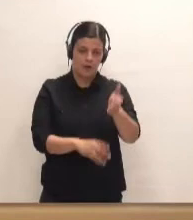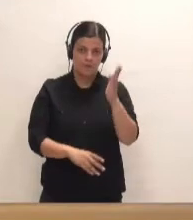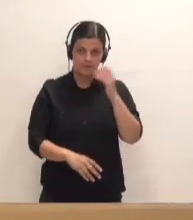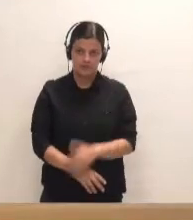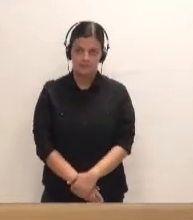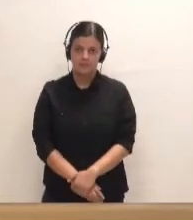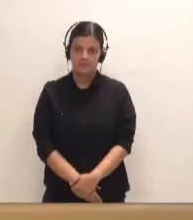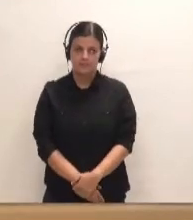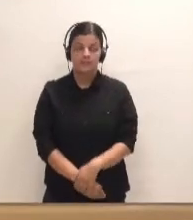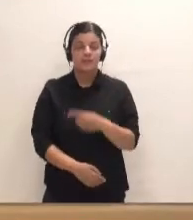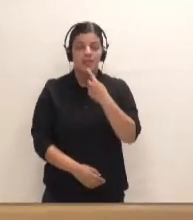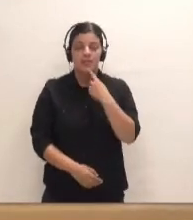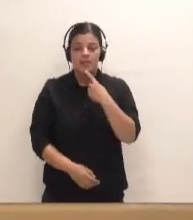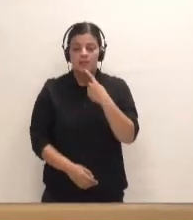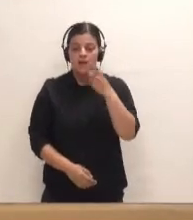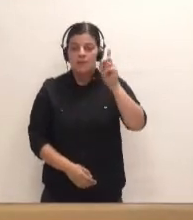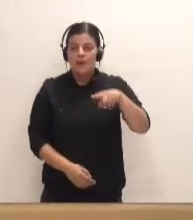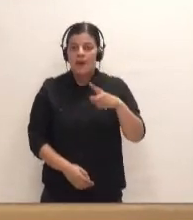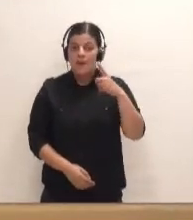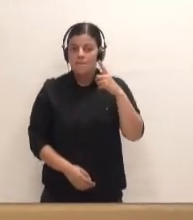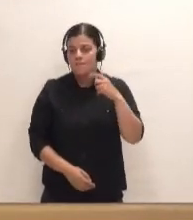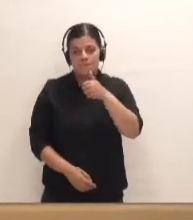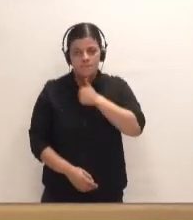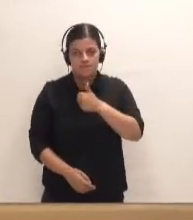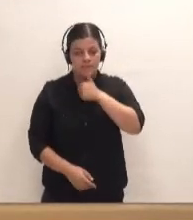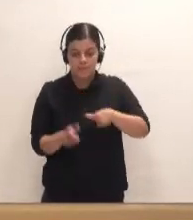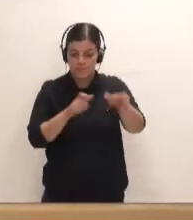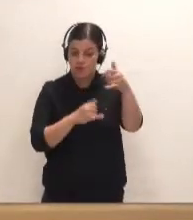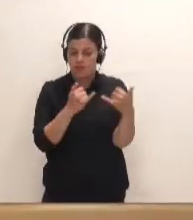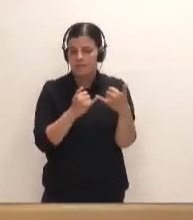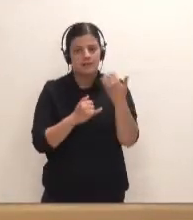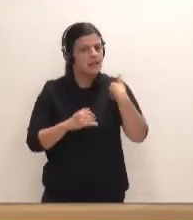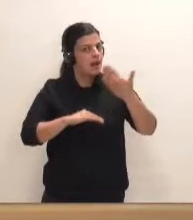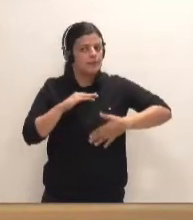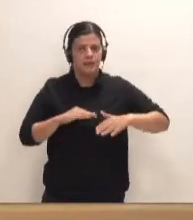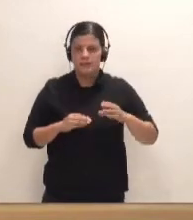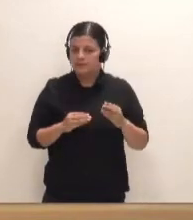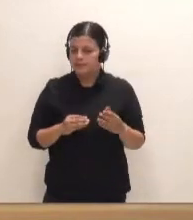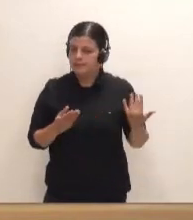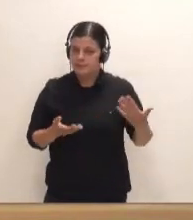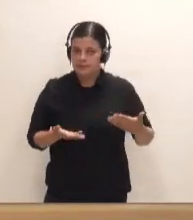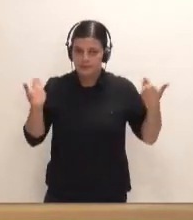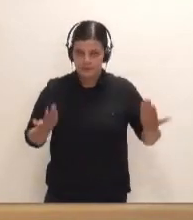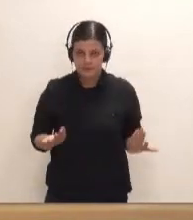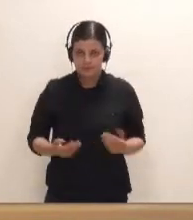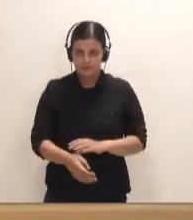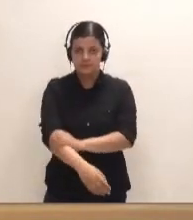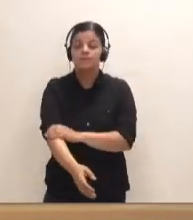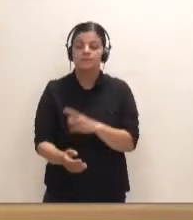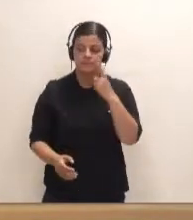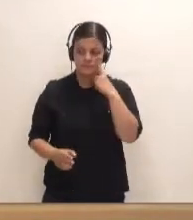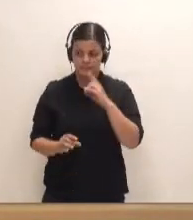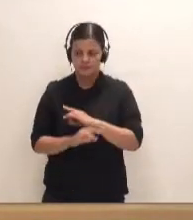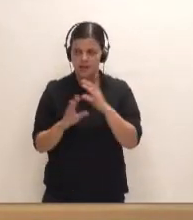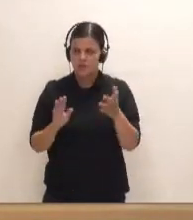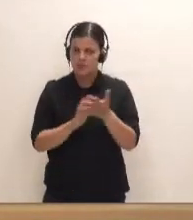Y decía que la paciencia de los tinerfeños estaba llegando a su límite. Claro, entiende usted que